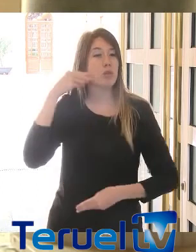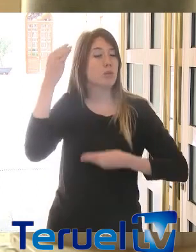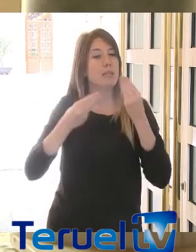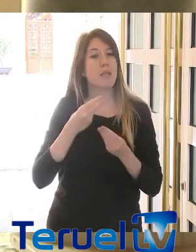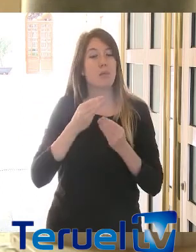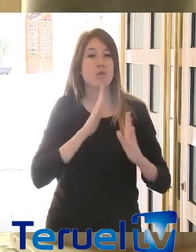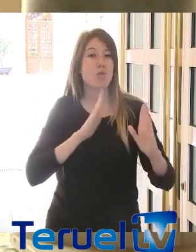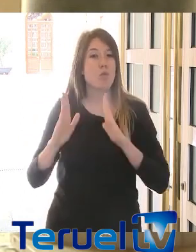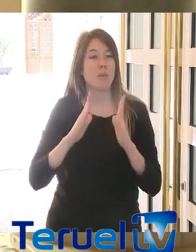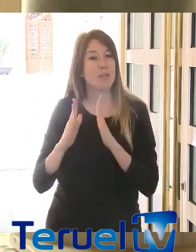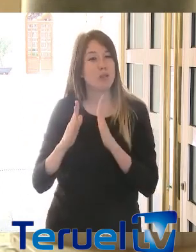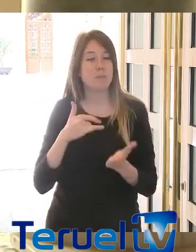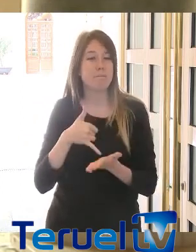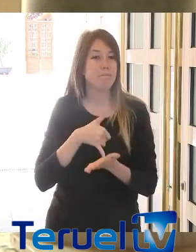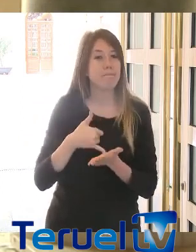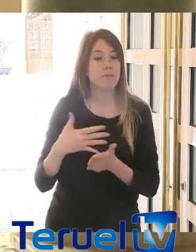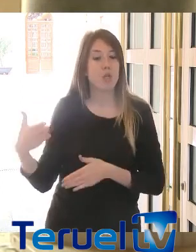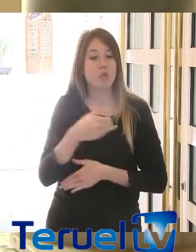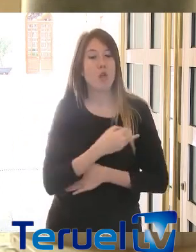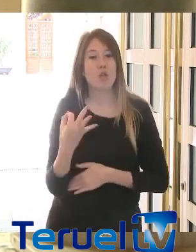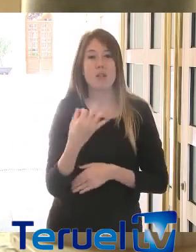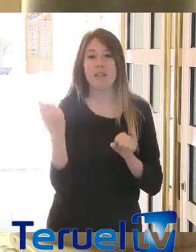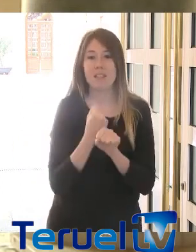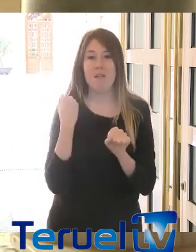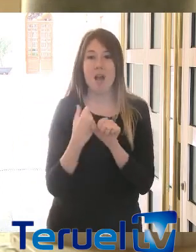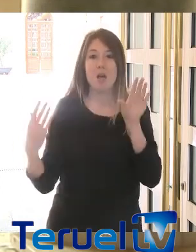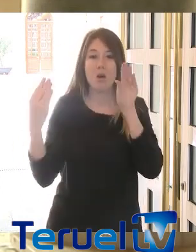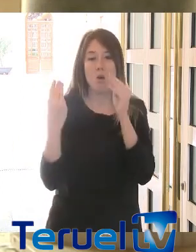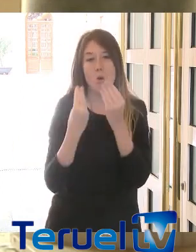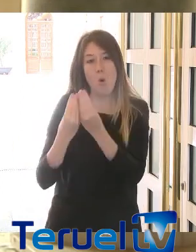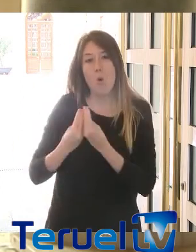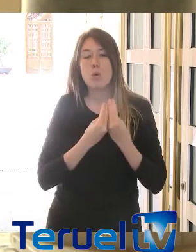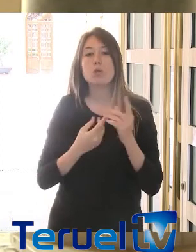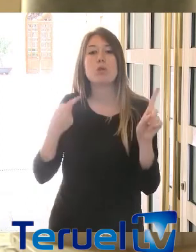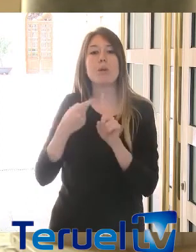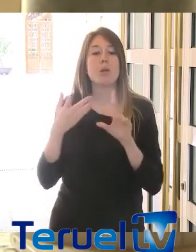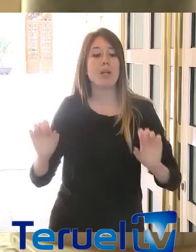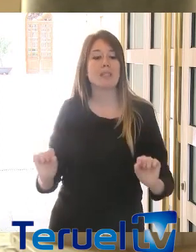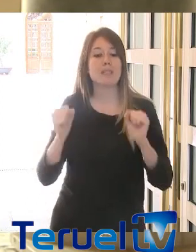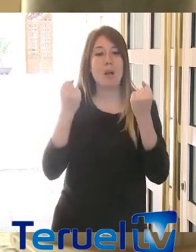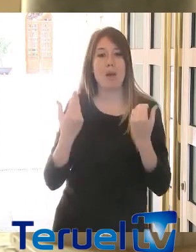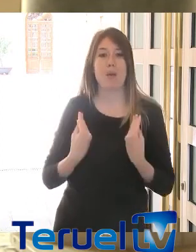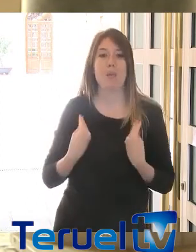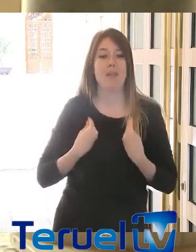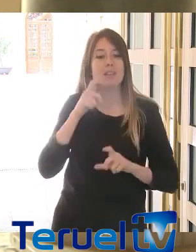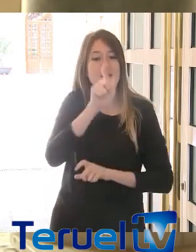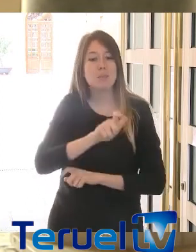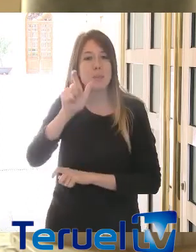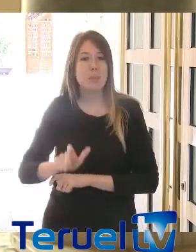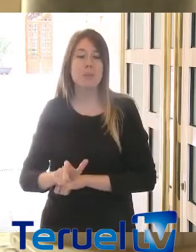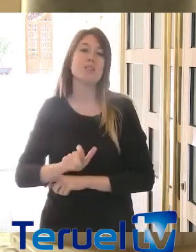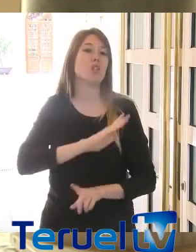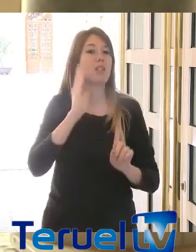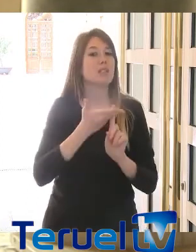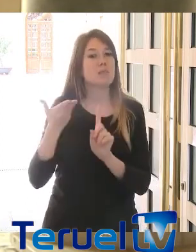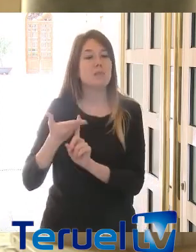unidad. En estos momentos todos tenemos que trabajar juntos, en primer lugar, para salvar vidas, para salvar las personas, para salvar a todos